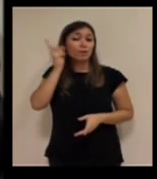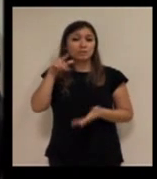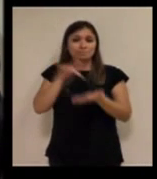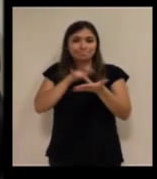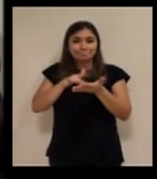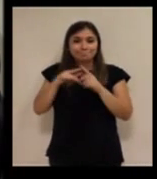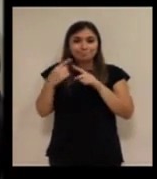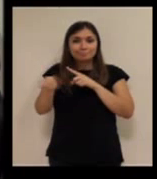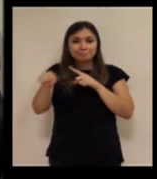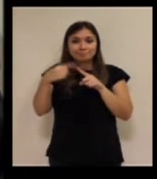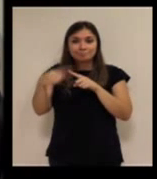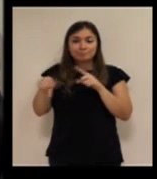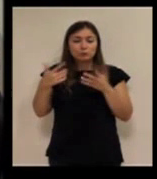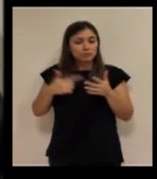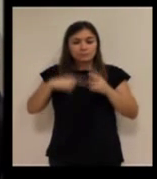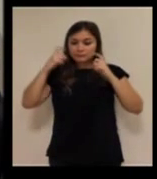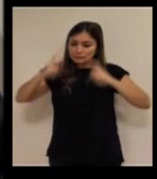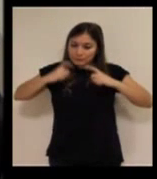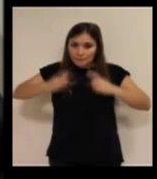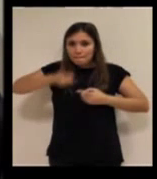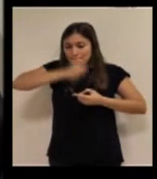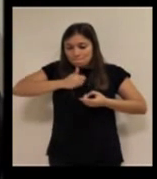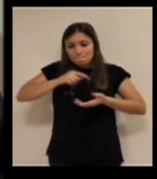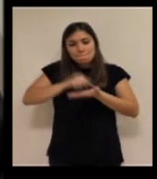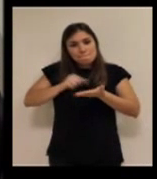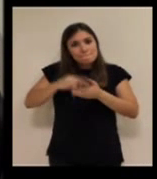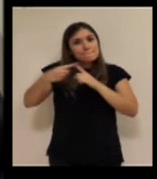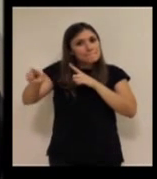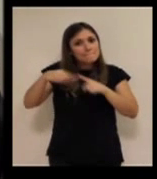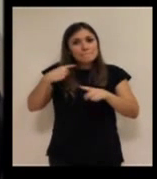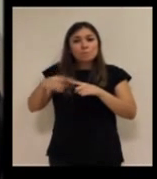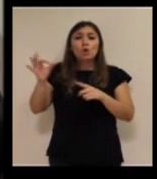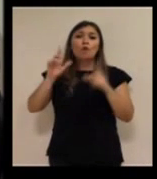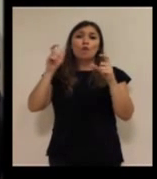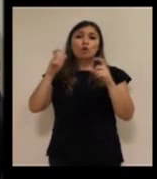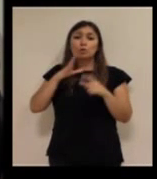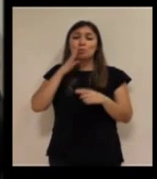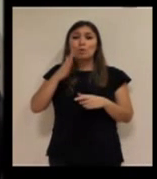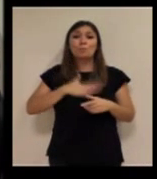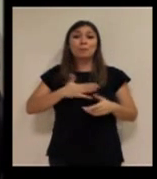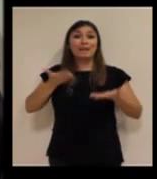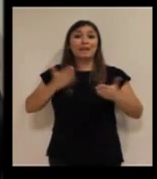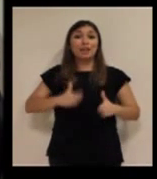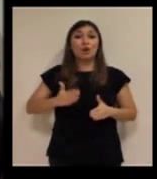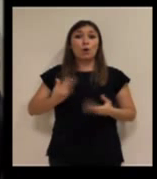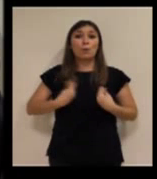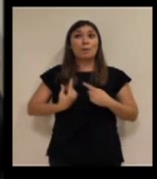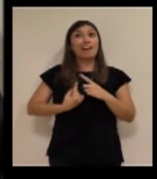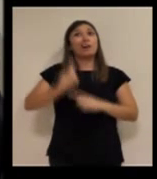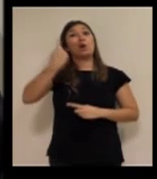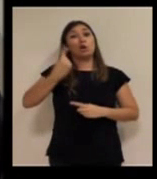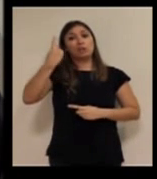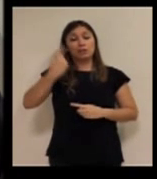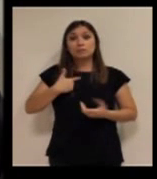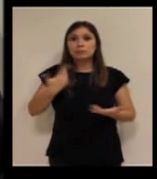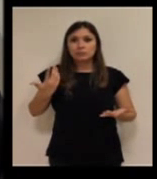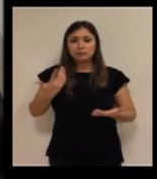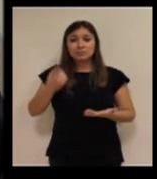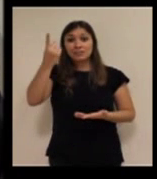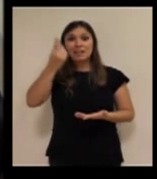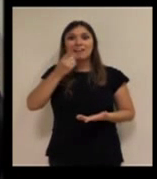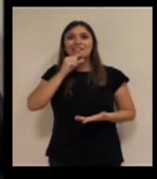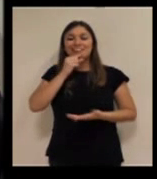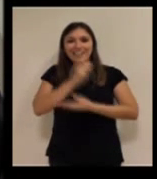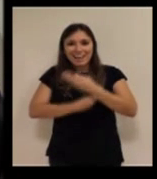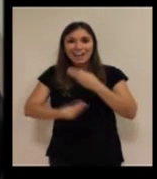mensajes de textos, y a recibir mensajes de texto y a recibir fotografías, porque su hijo vive tres provincias al norte, ha tenido un nieto y